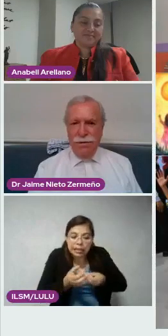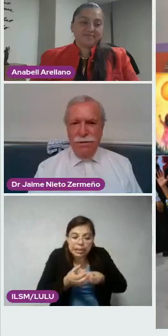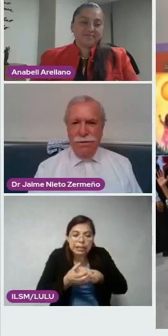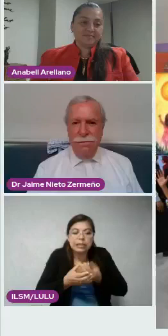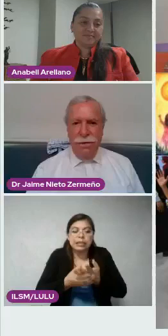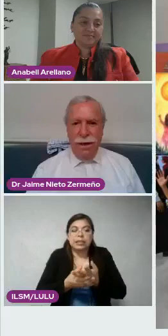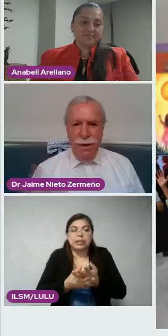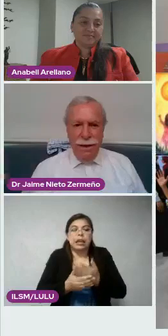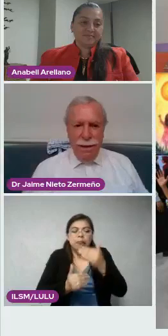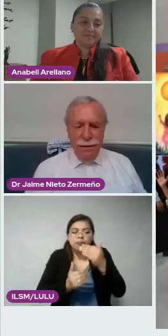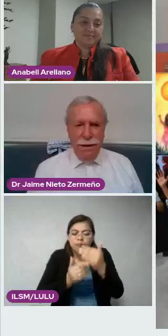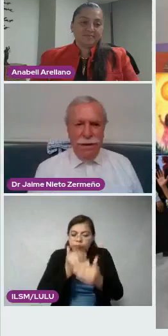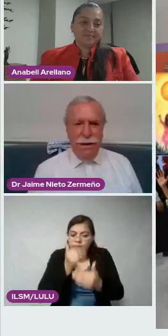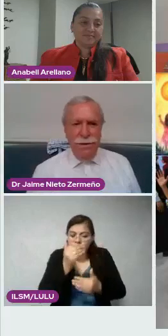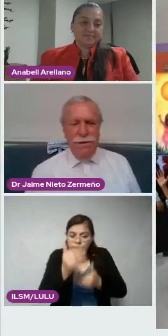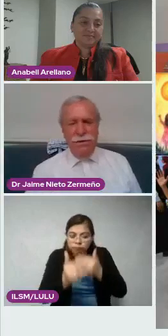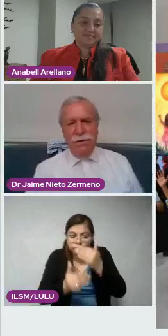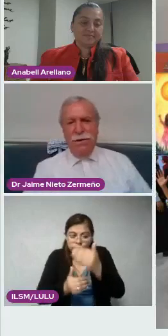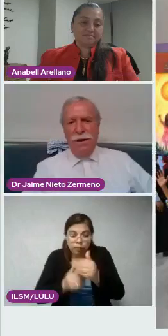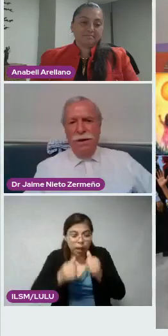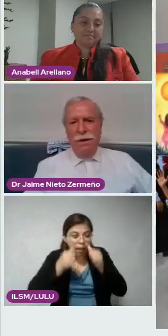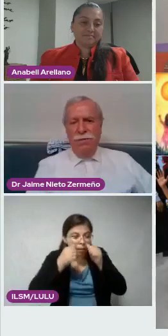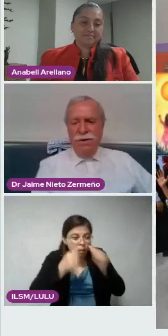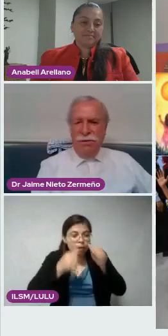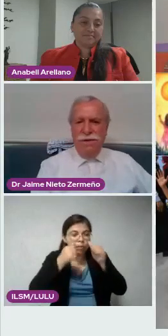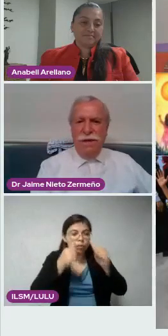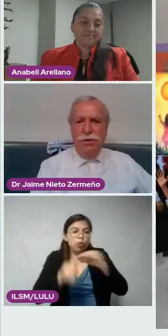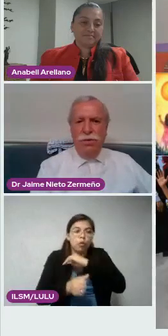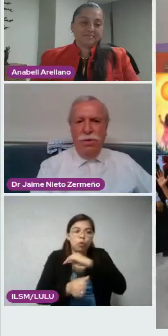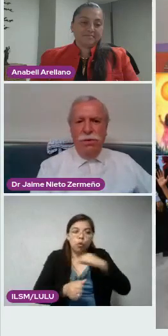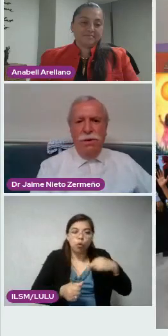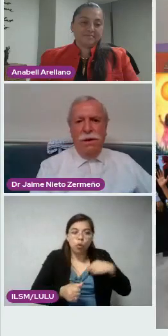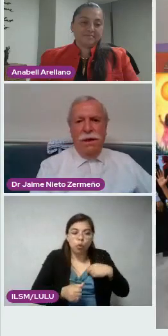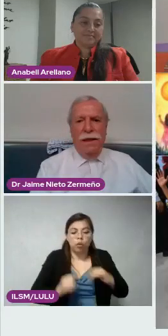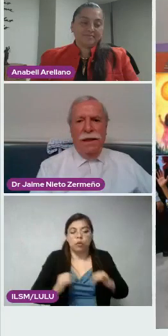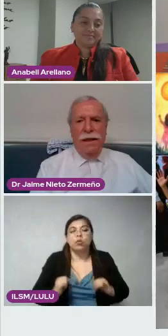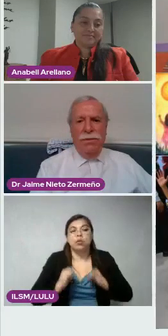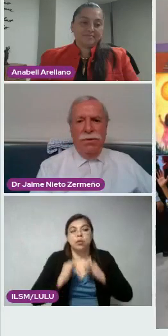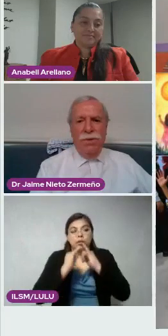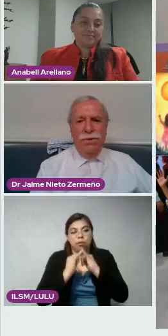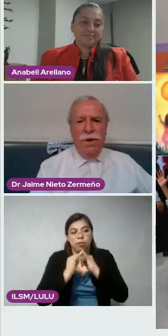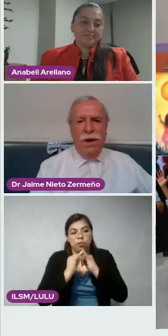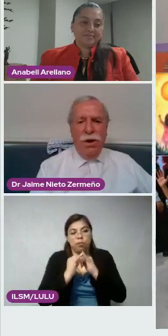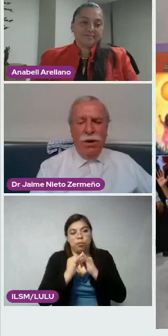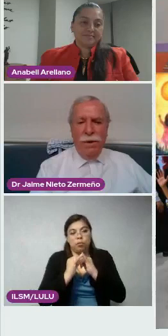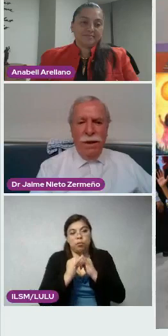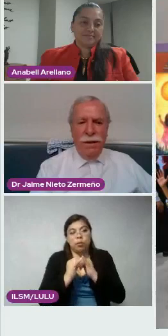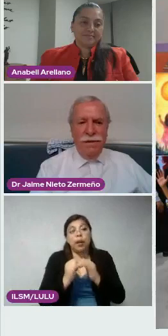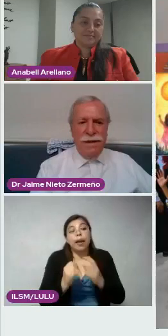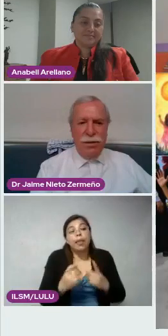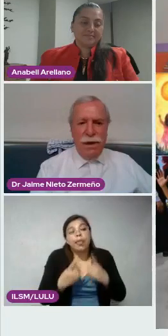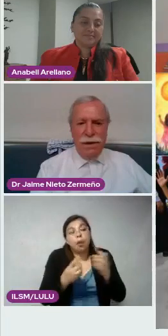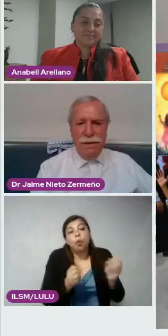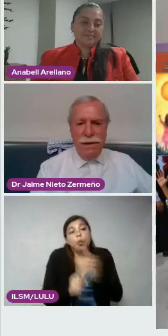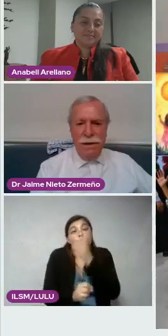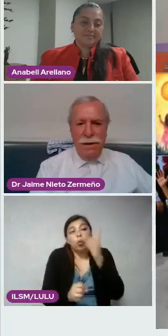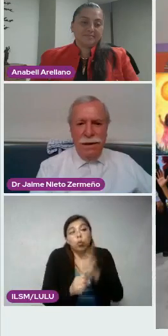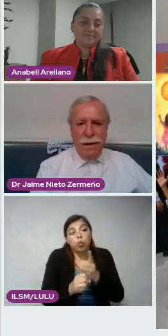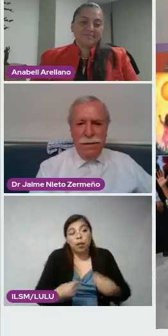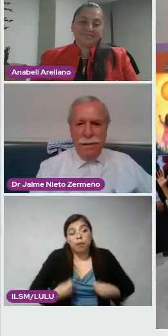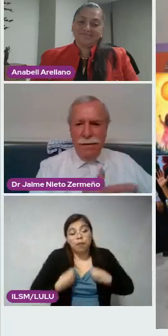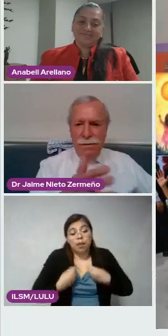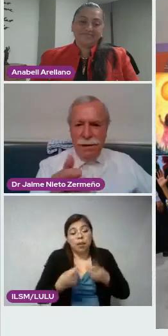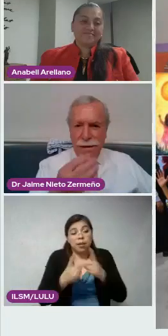le damos, con la vida, a través de nuestro instituto, le da una opción enorme de desarrollarse.